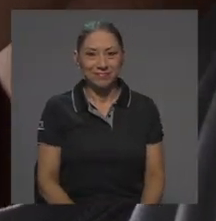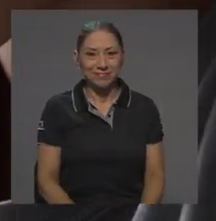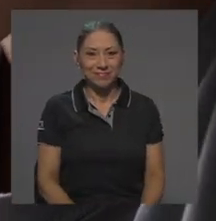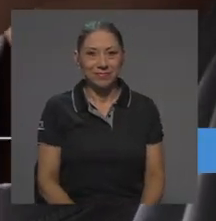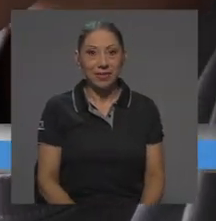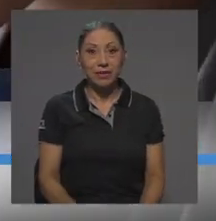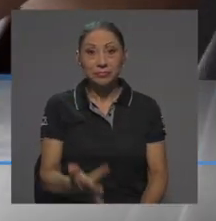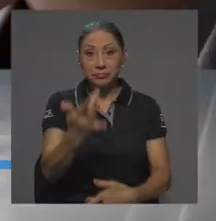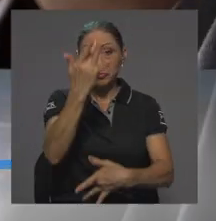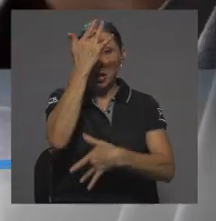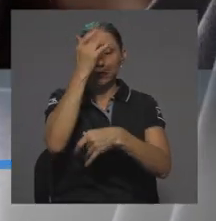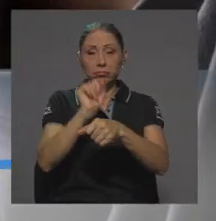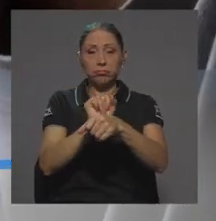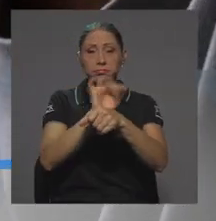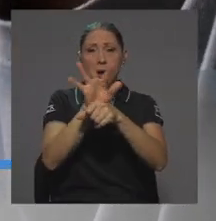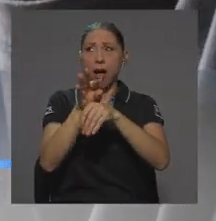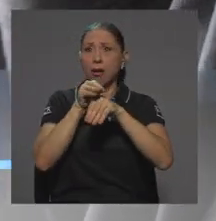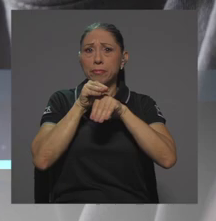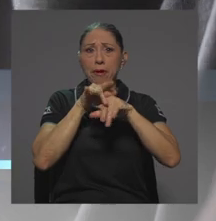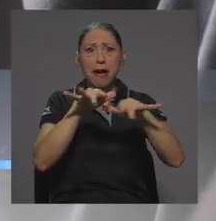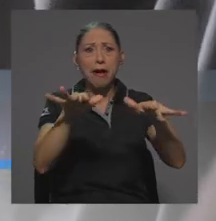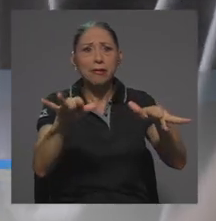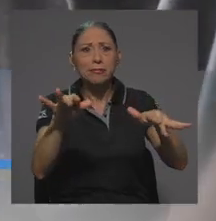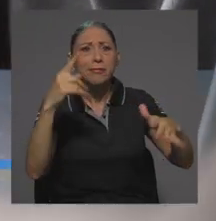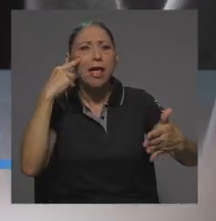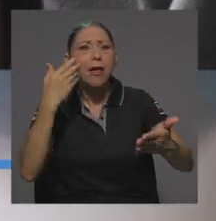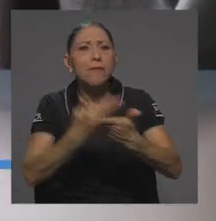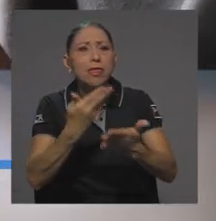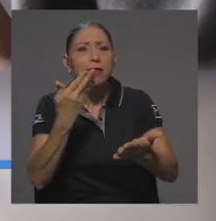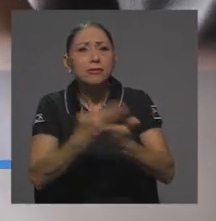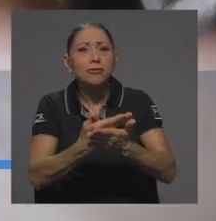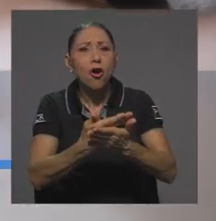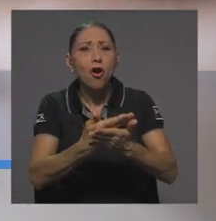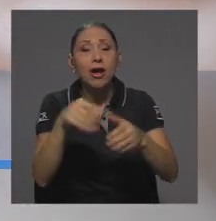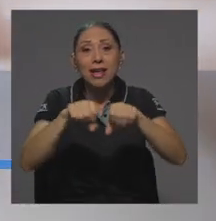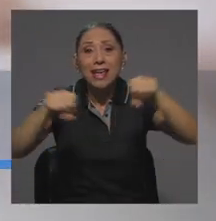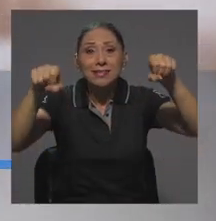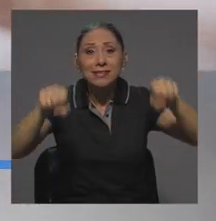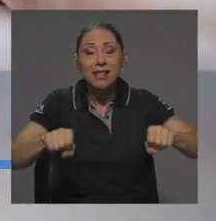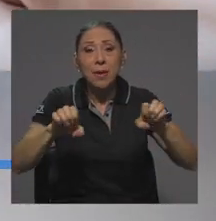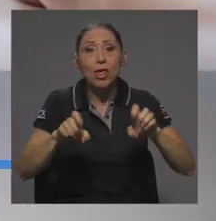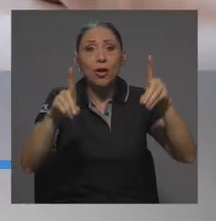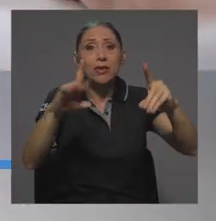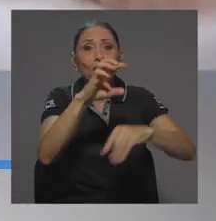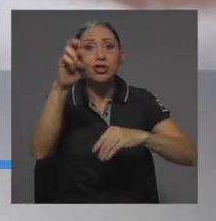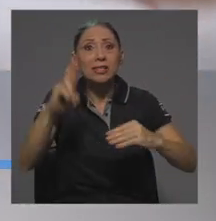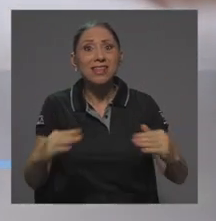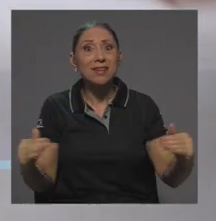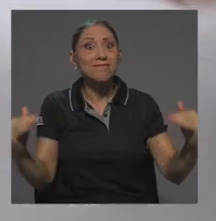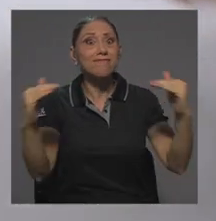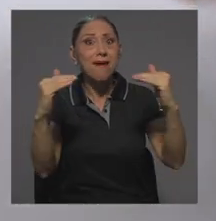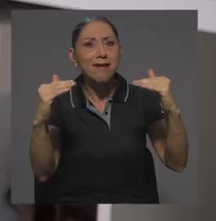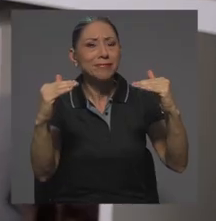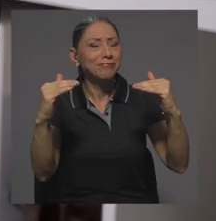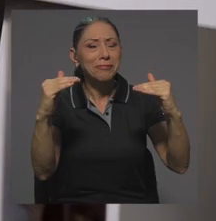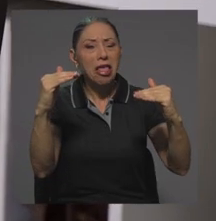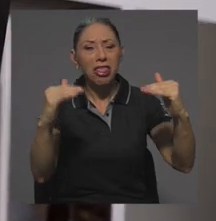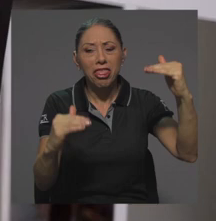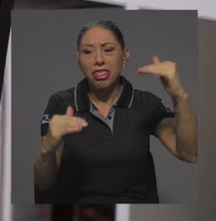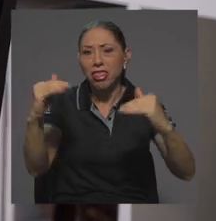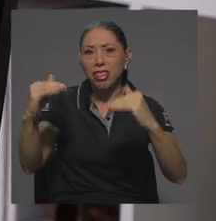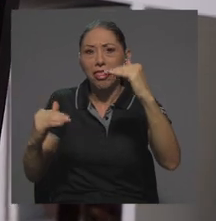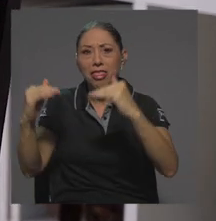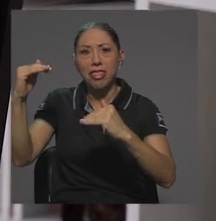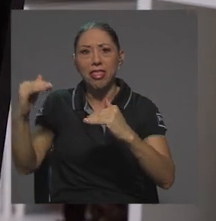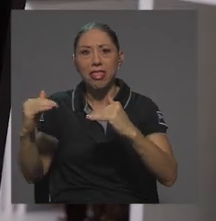La pandemia de la COVID-19 evidenció las brechas existentes en el sistema educativo costarricense. La falta de